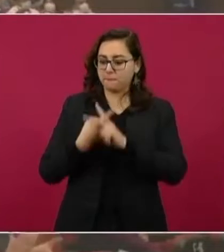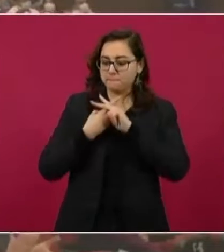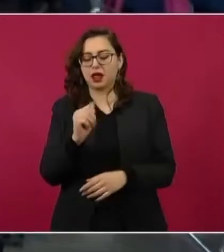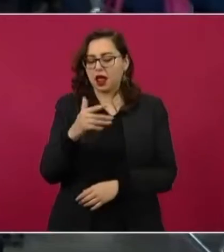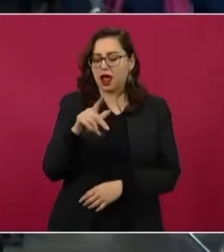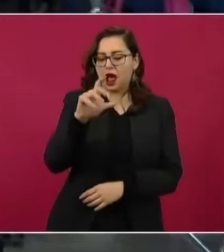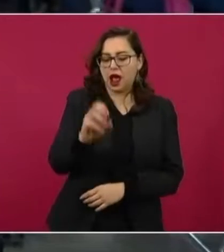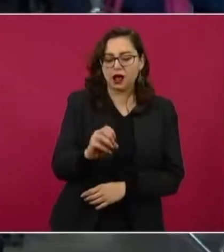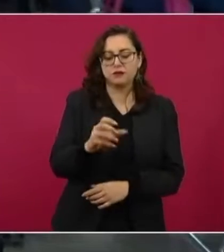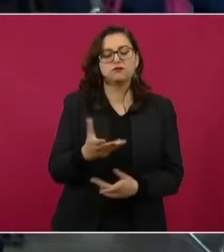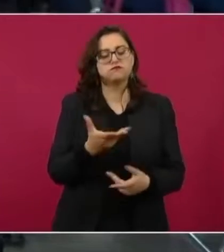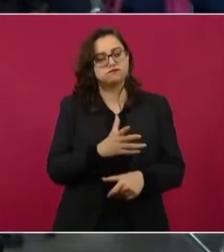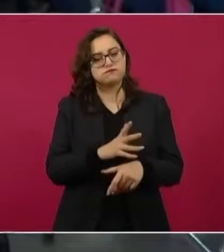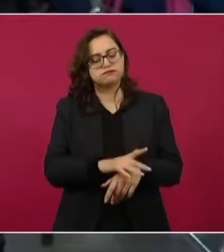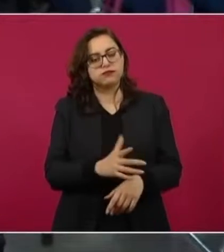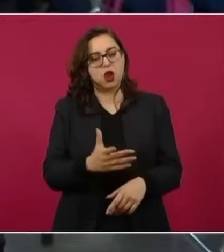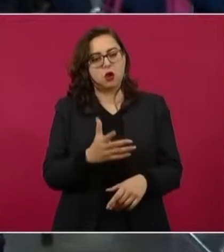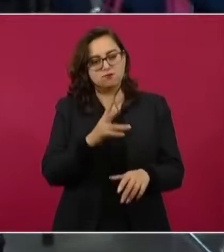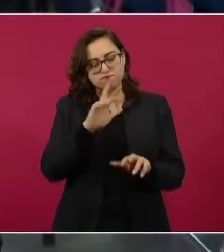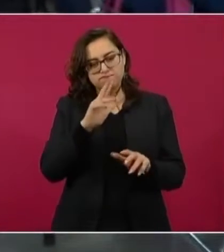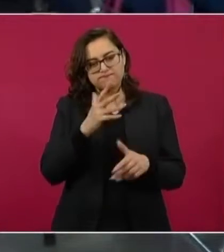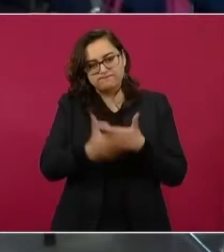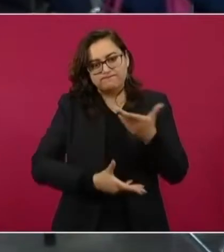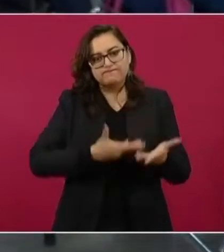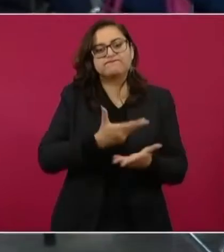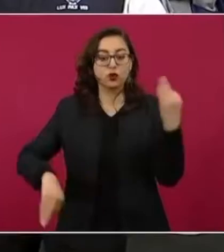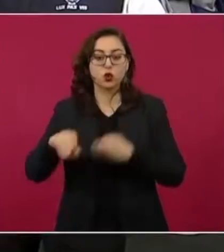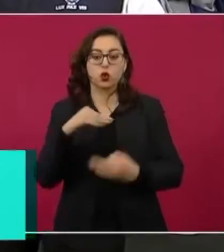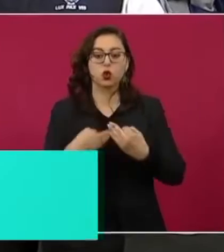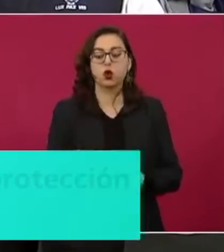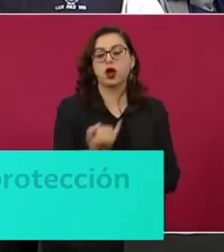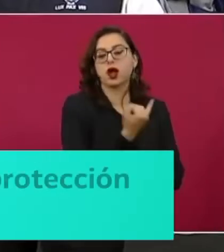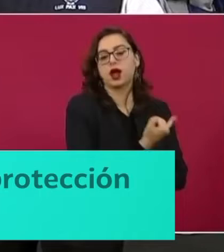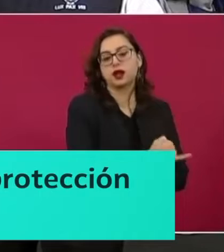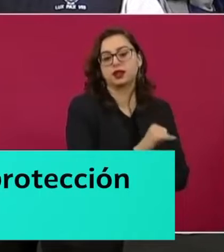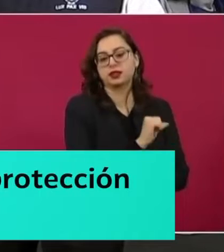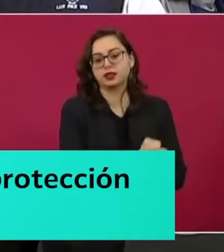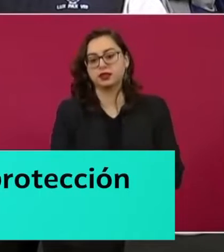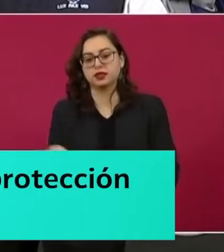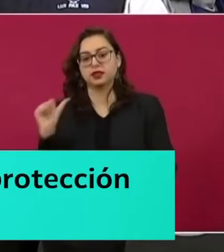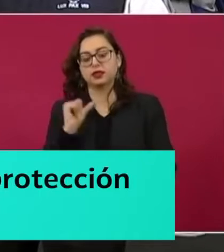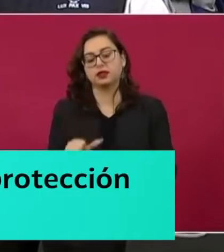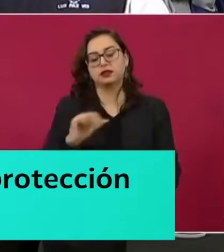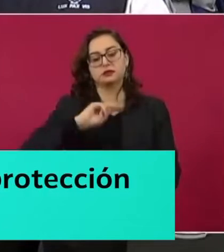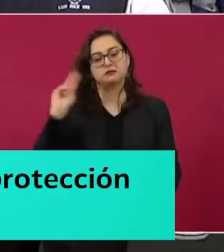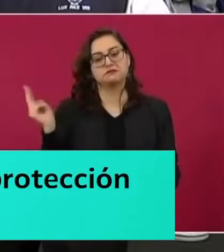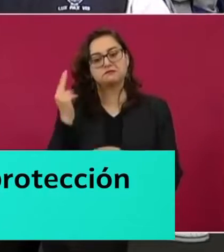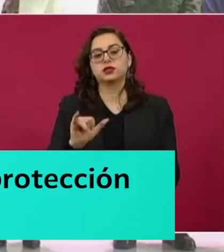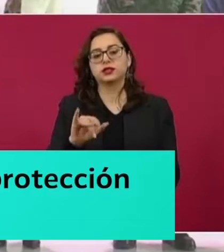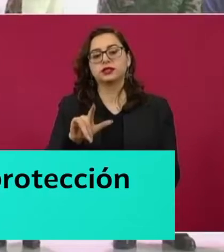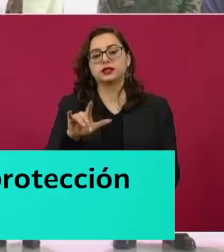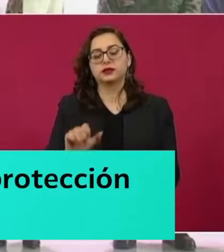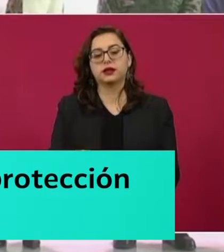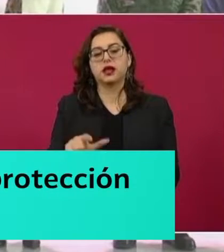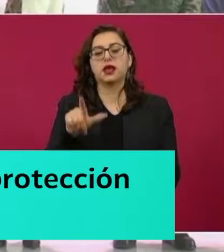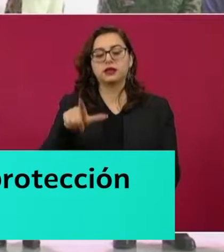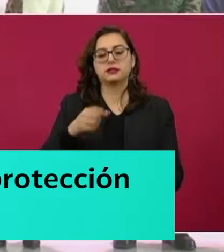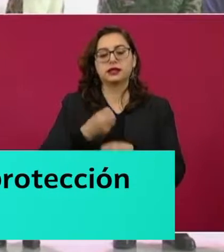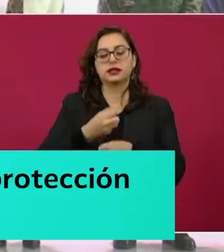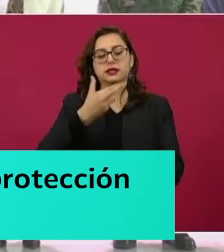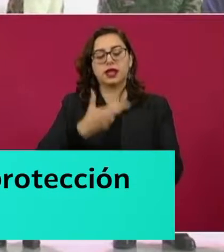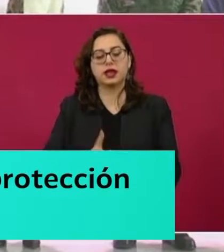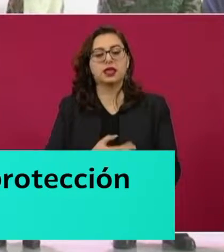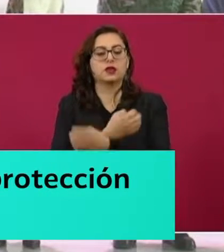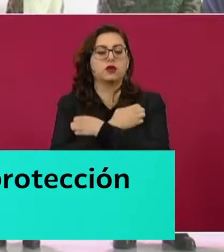las jornadas de vacunación contra COVID-19, al iniciar la aplicación de las dosis de refuerzo al personal educativo de formal